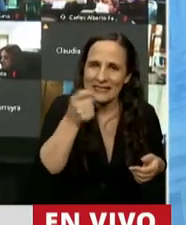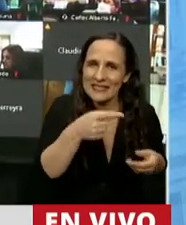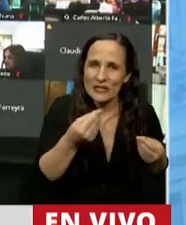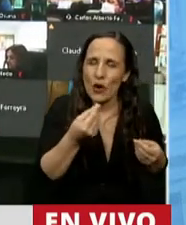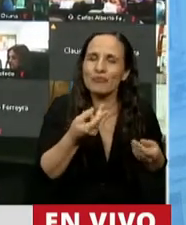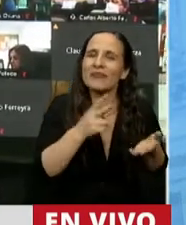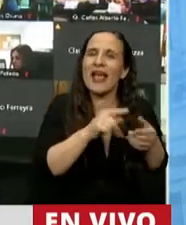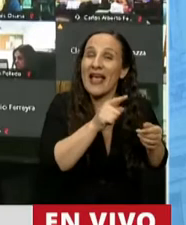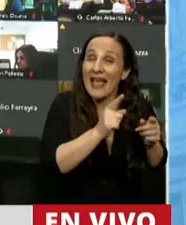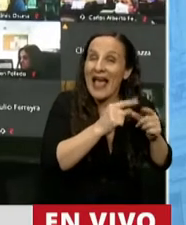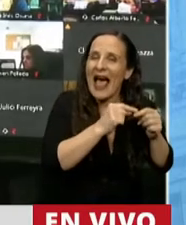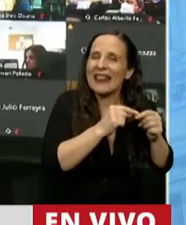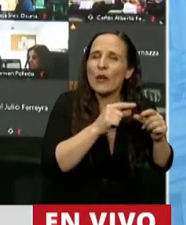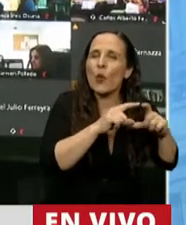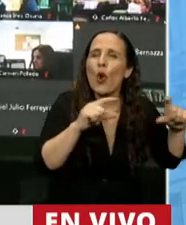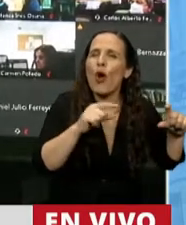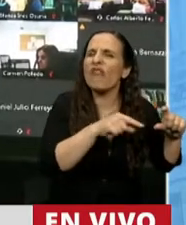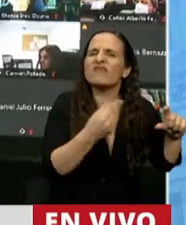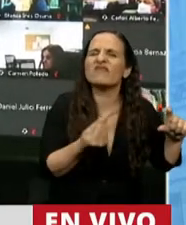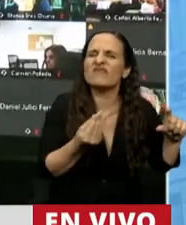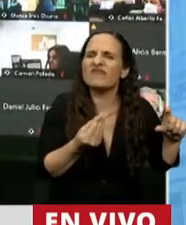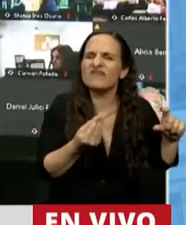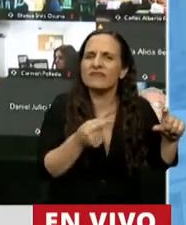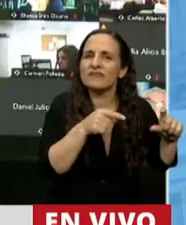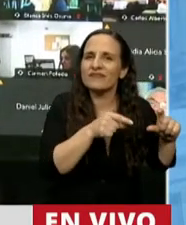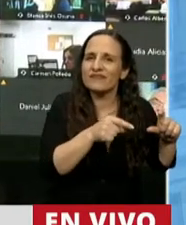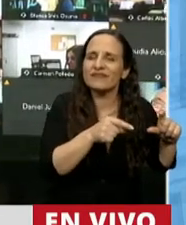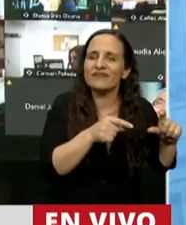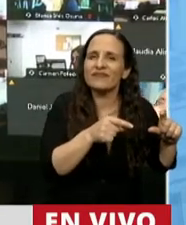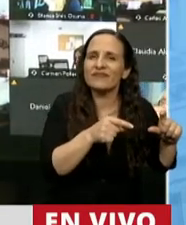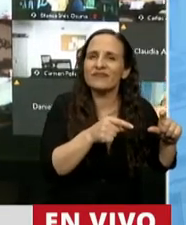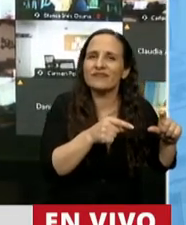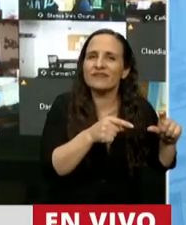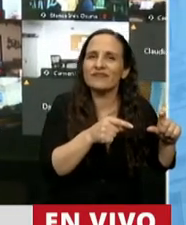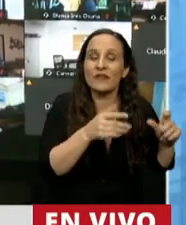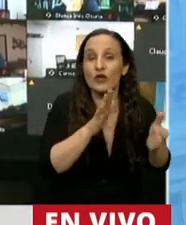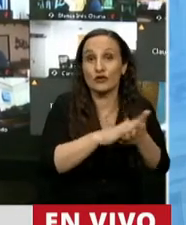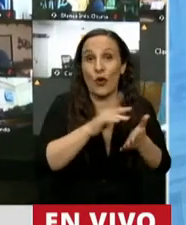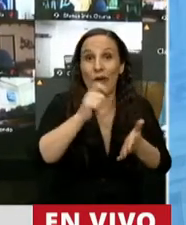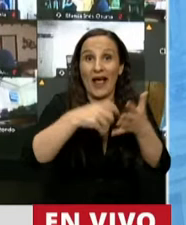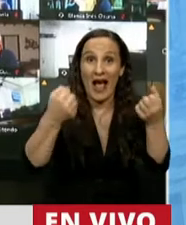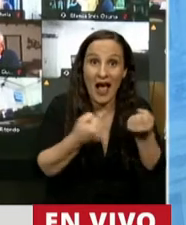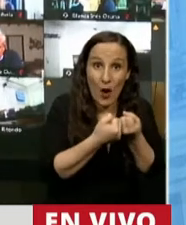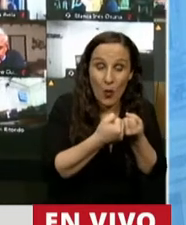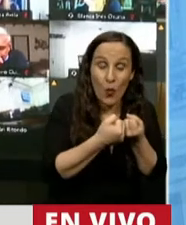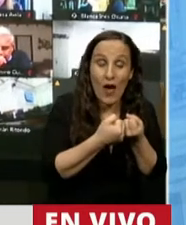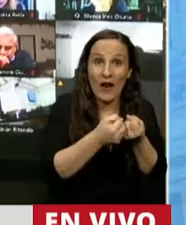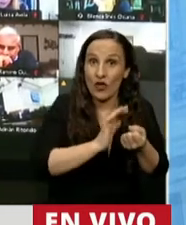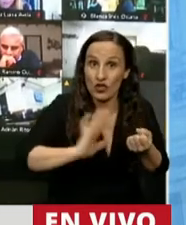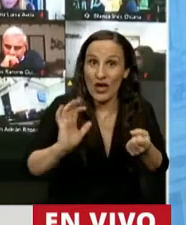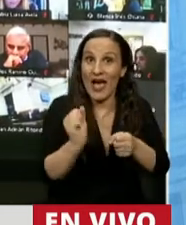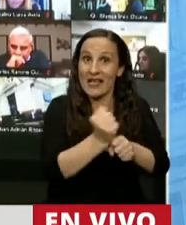Este artículo habla de, en el marco del convenio aprobado,